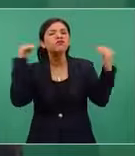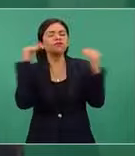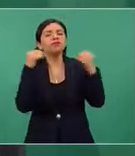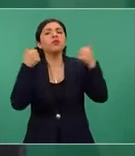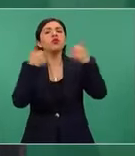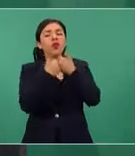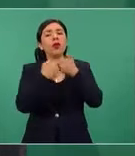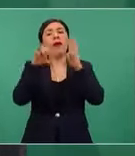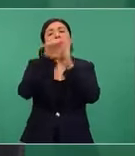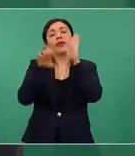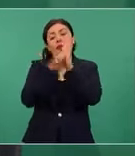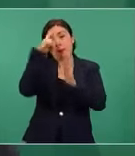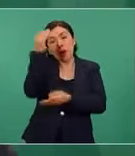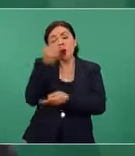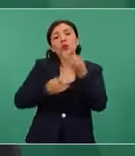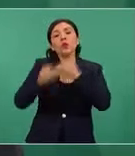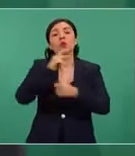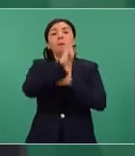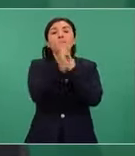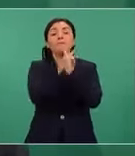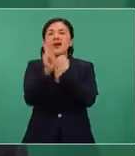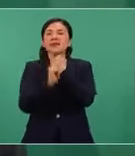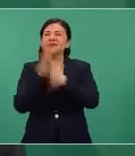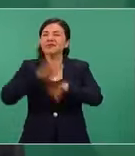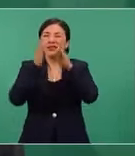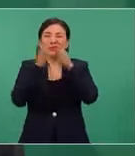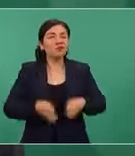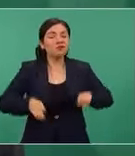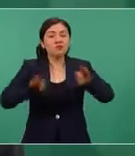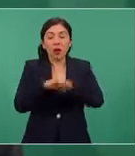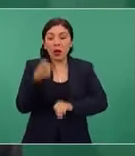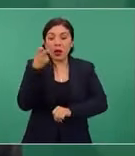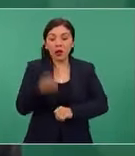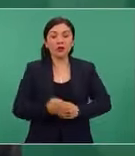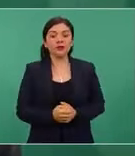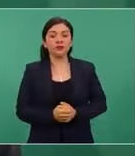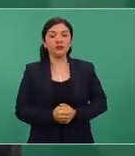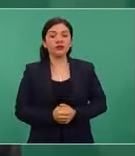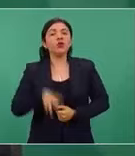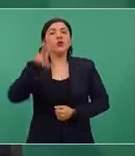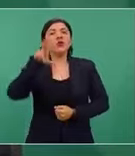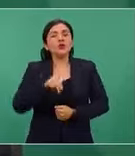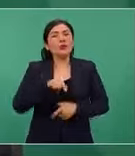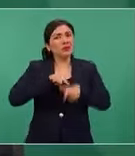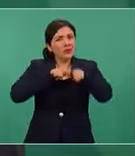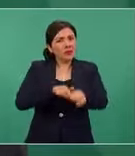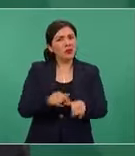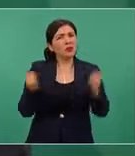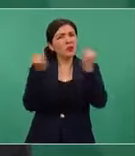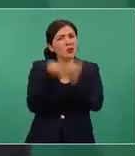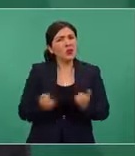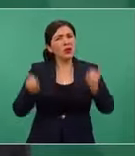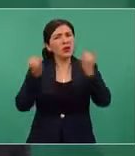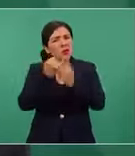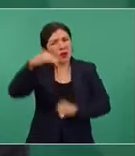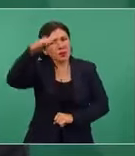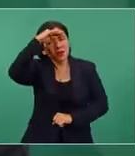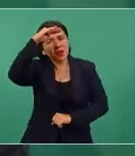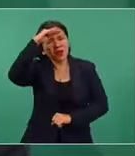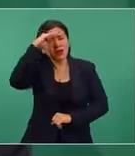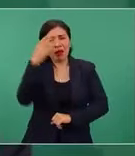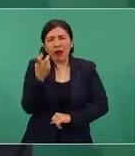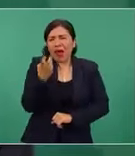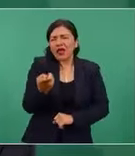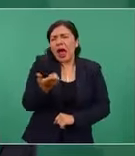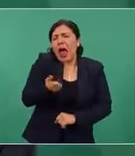los países, fundamental de no seguir permitiendo o pensando que